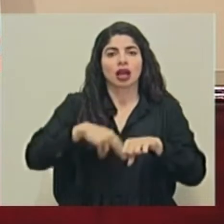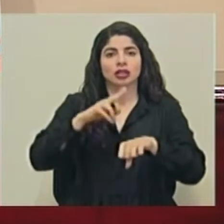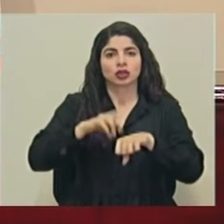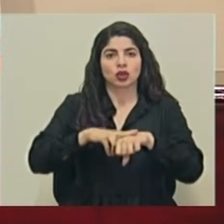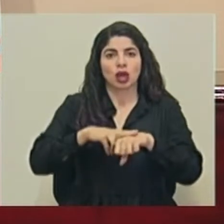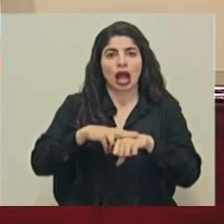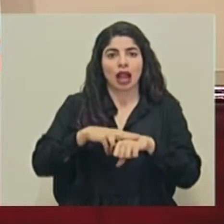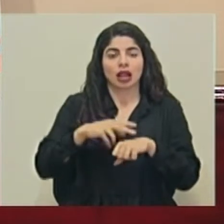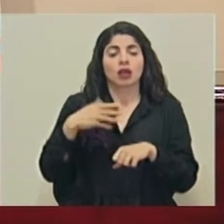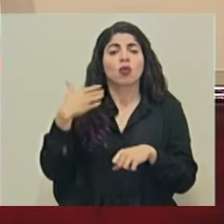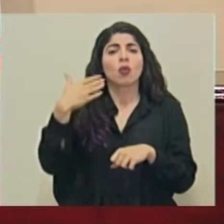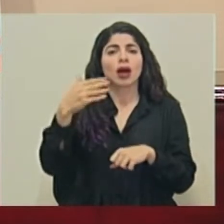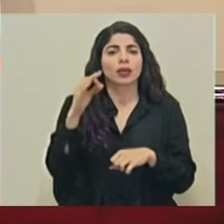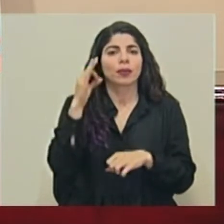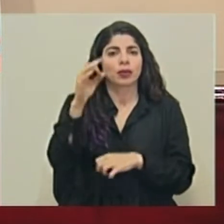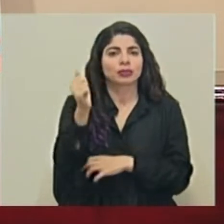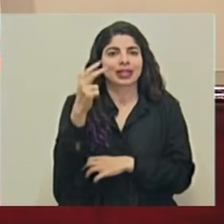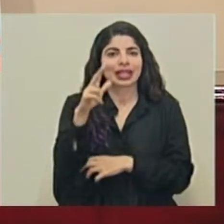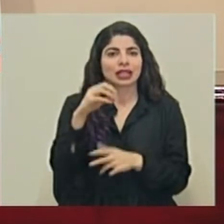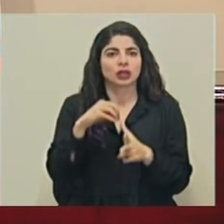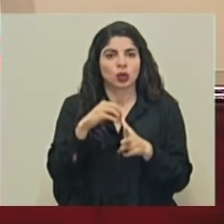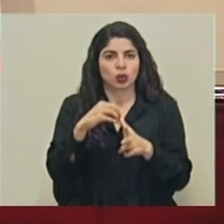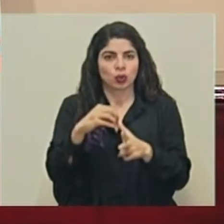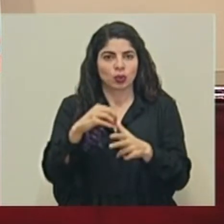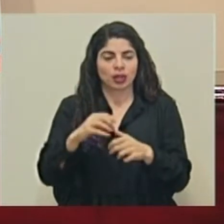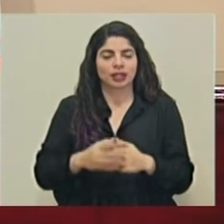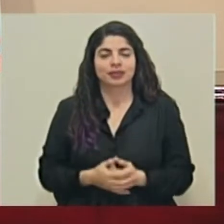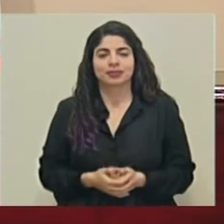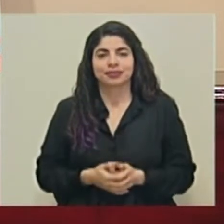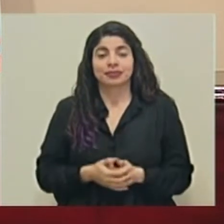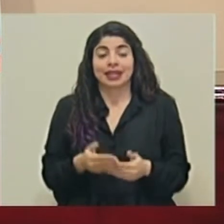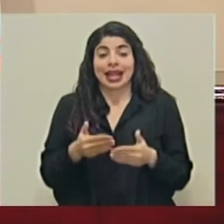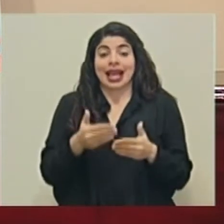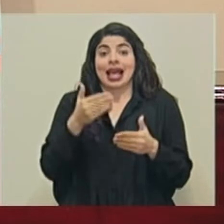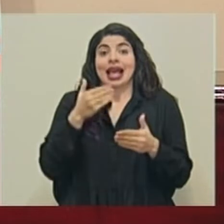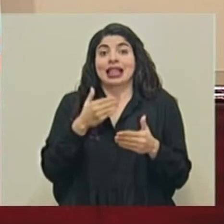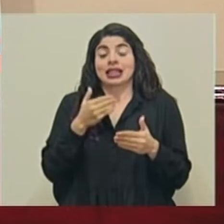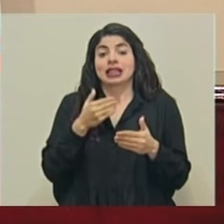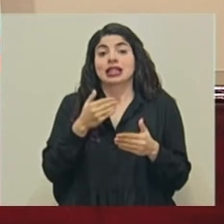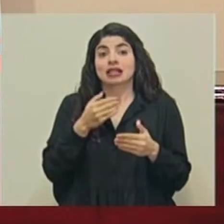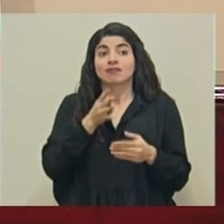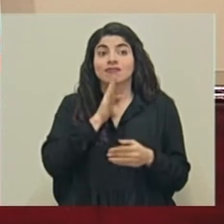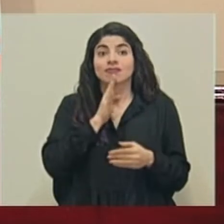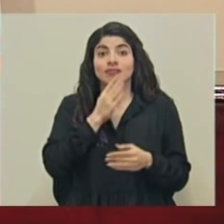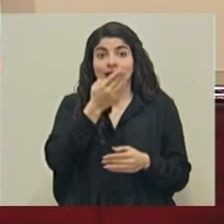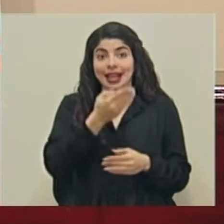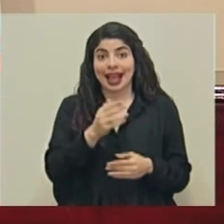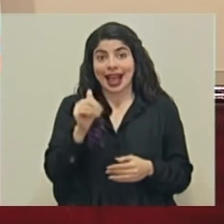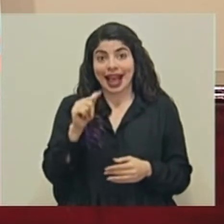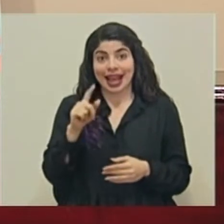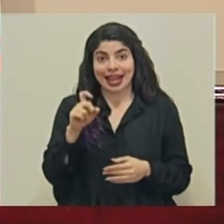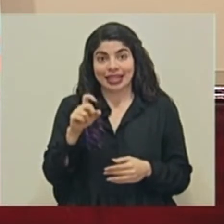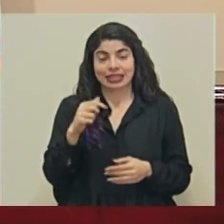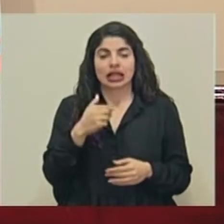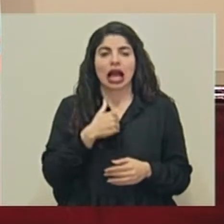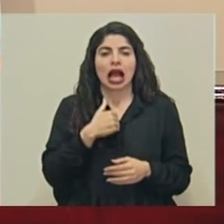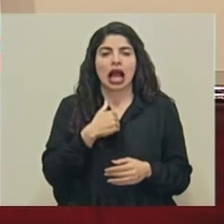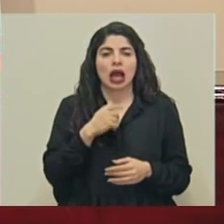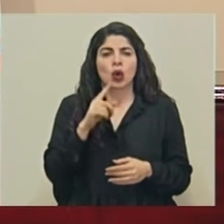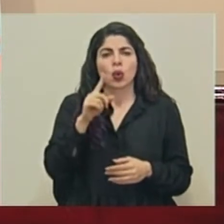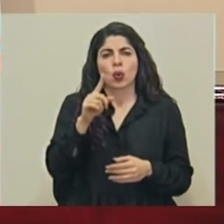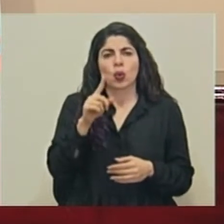próximo 13 de octubre. Antes de darle la palabra a don Alex, tenemos un ligero también